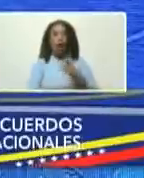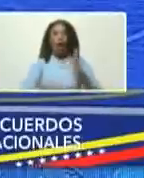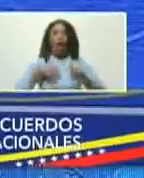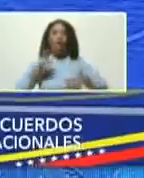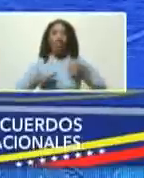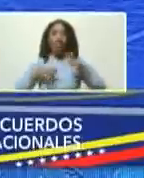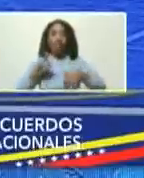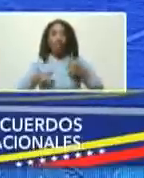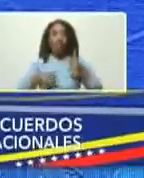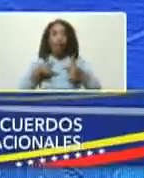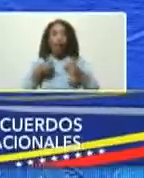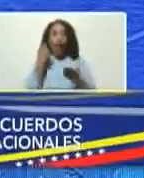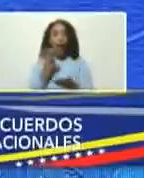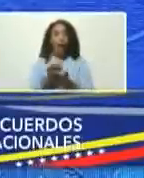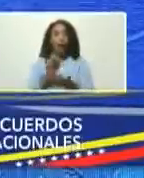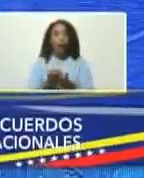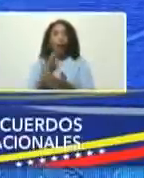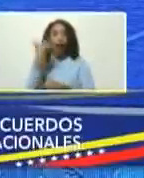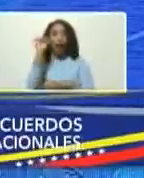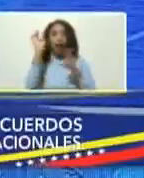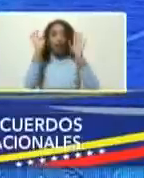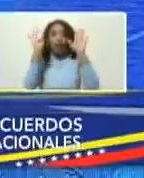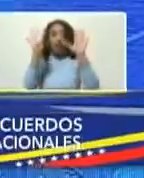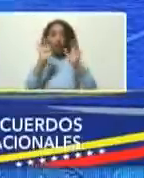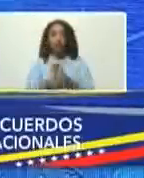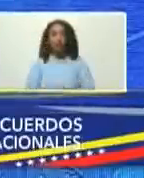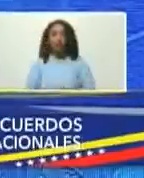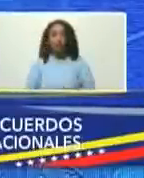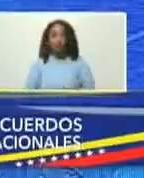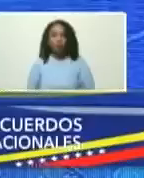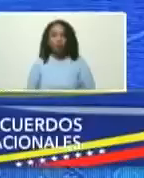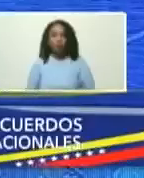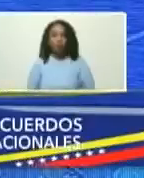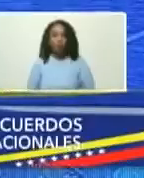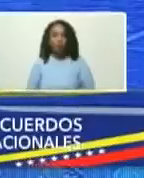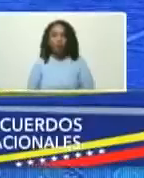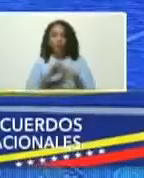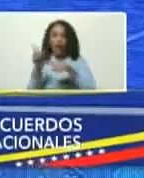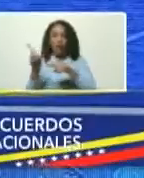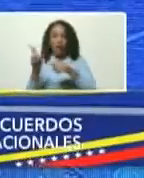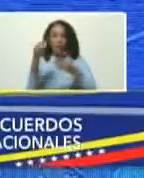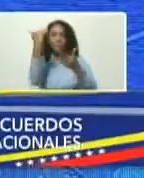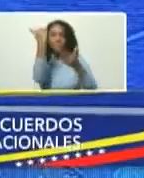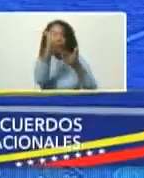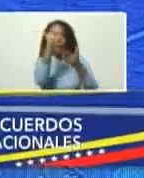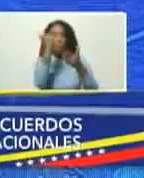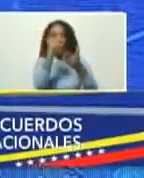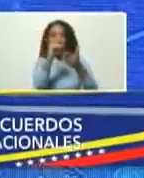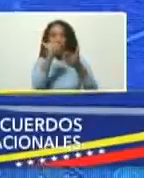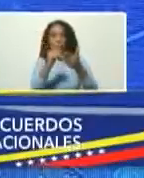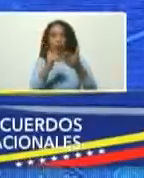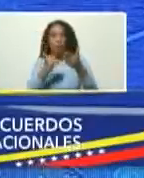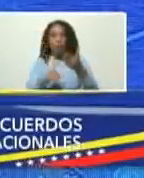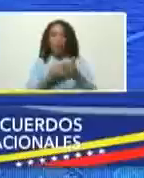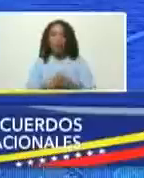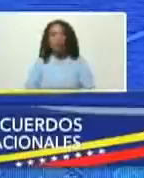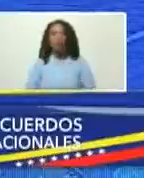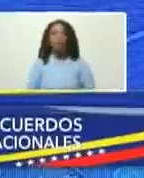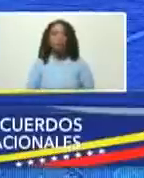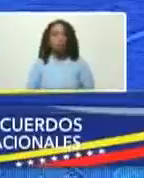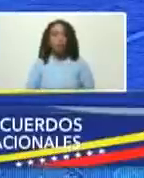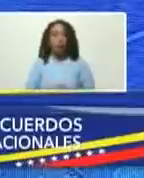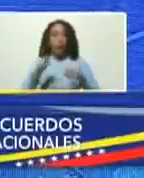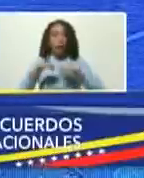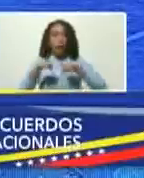económica son 9 no eran 10 9 y así por el estilo esta